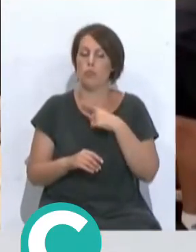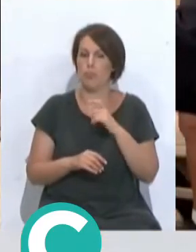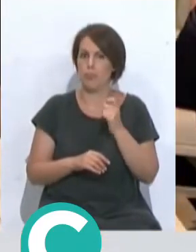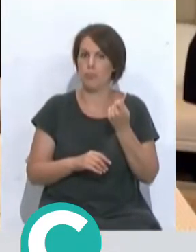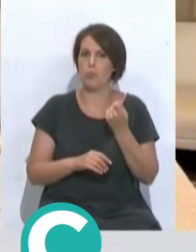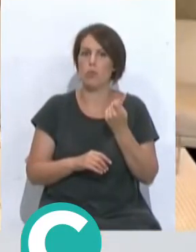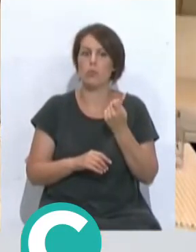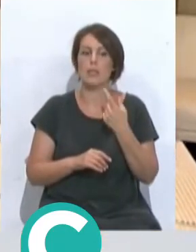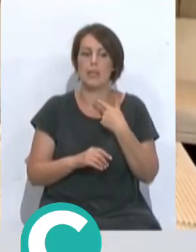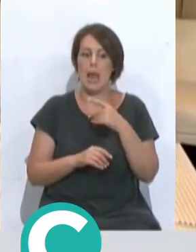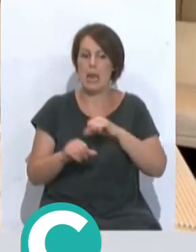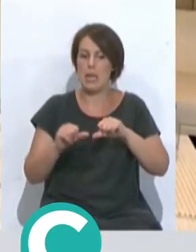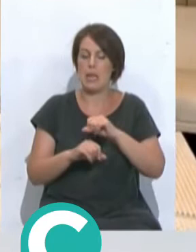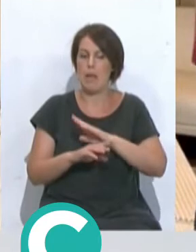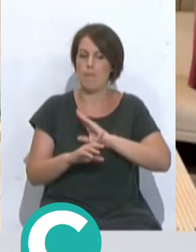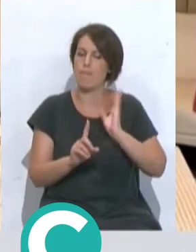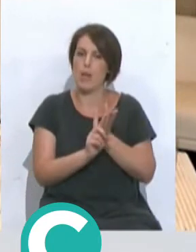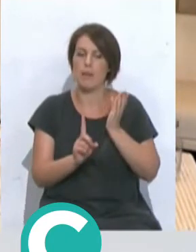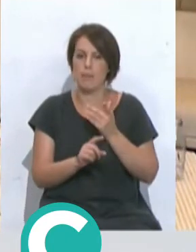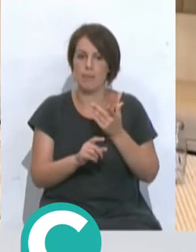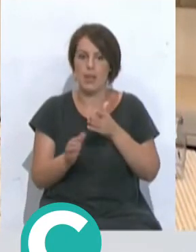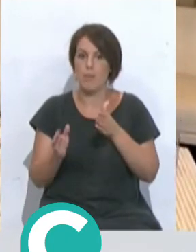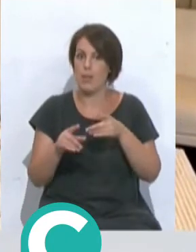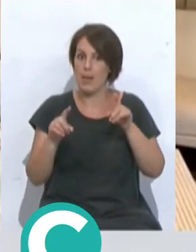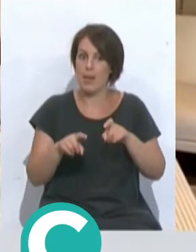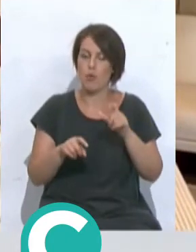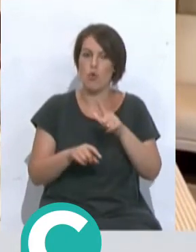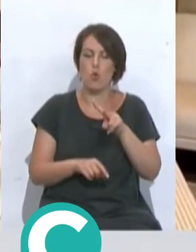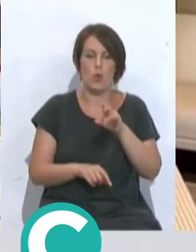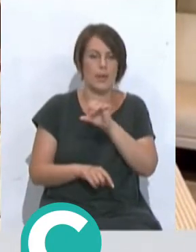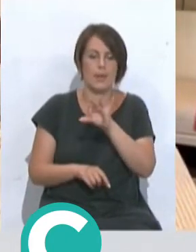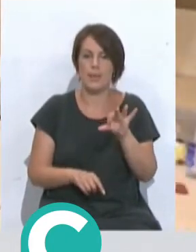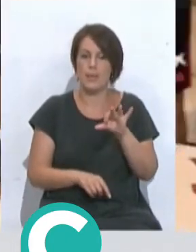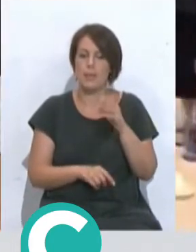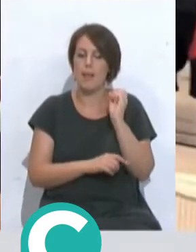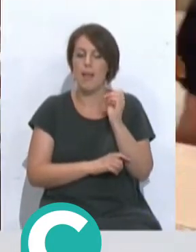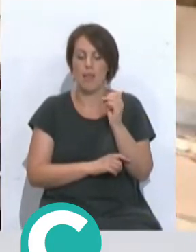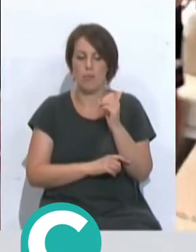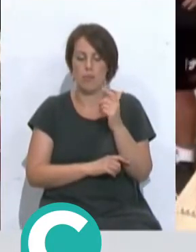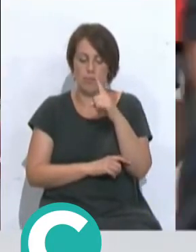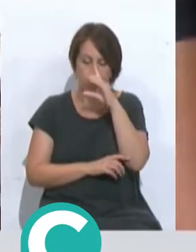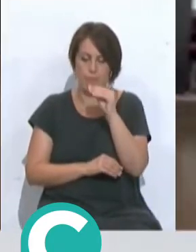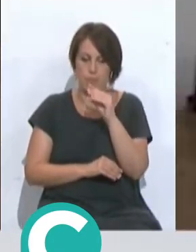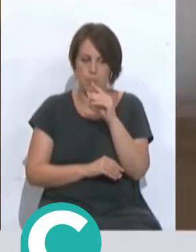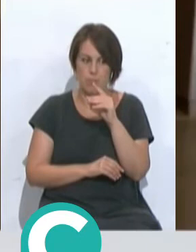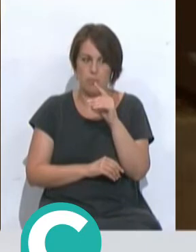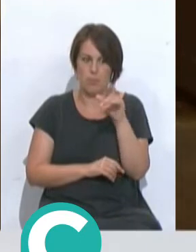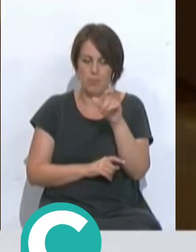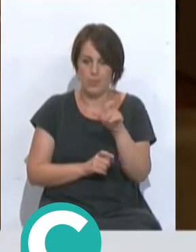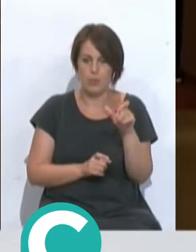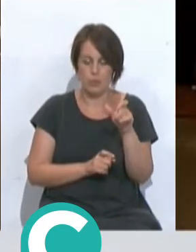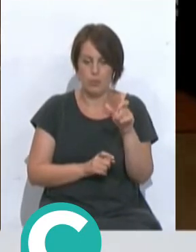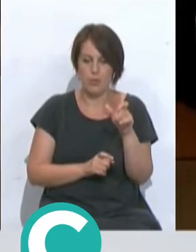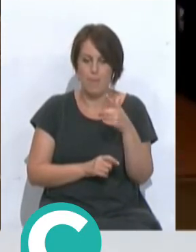ganamos le damos un palo bueno a la Liga justo en el descanso cuando estaba dando la charla Luis no sé se me cruzó pues digo hostia la de gente que daría